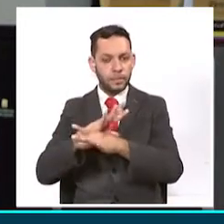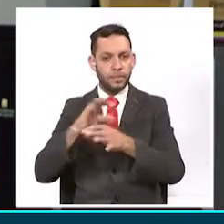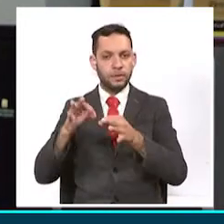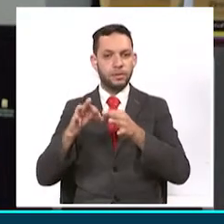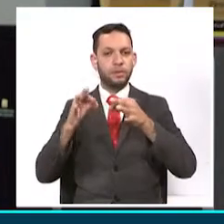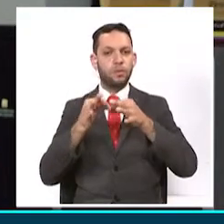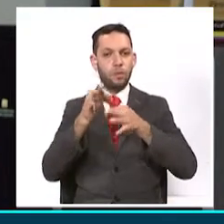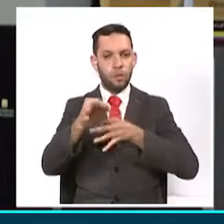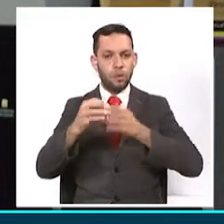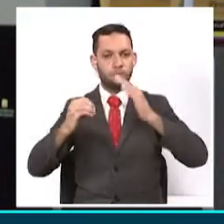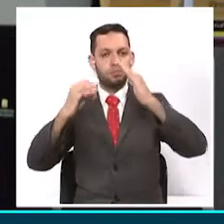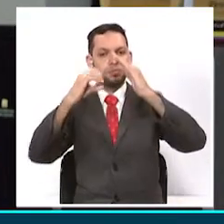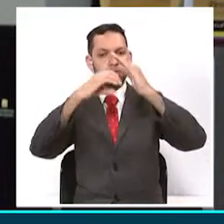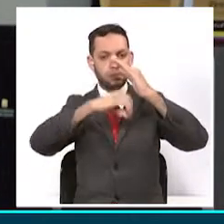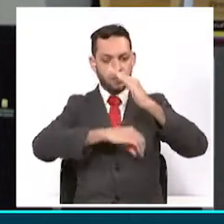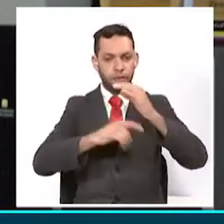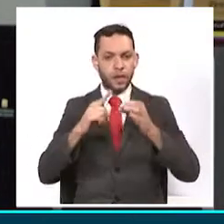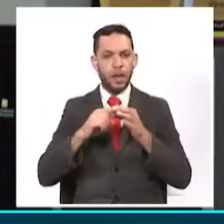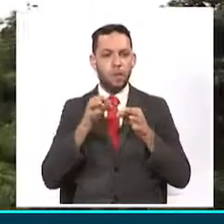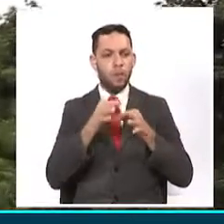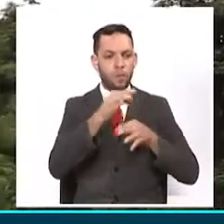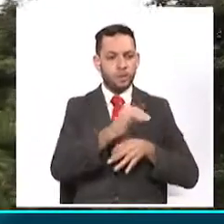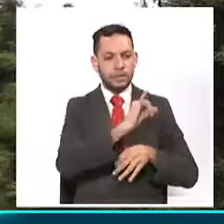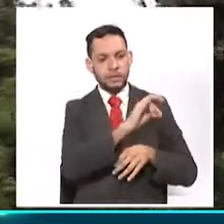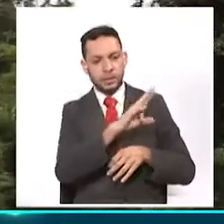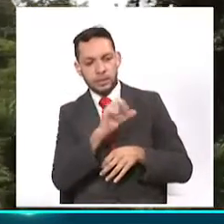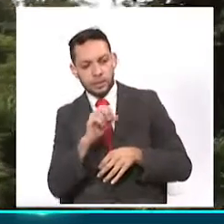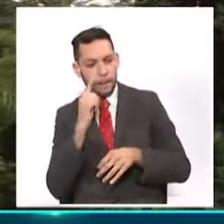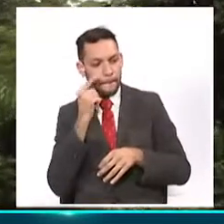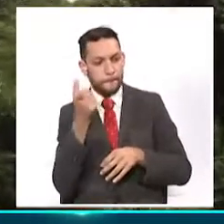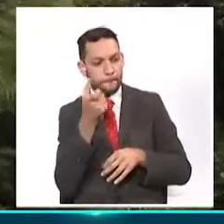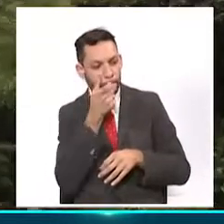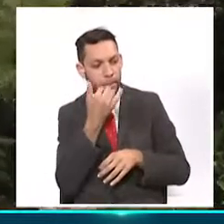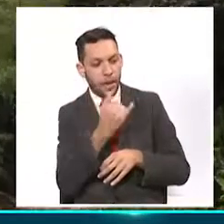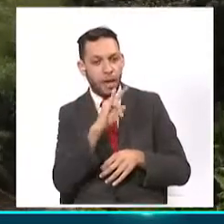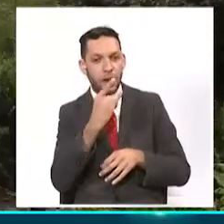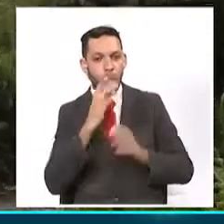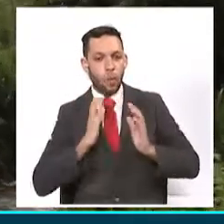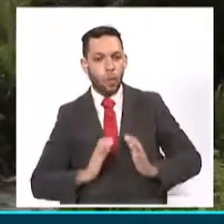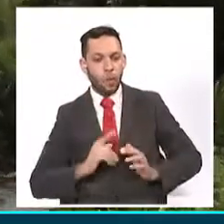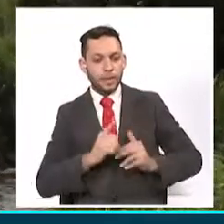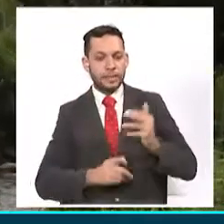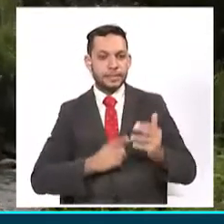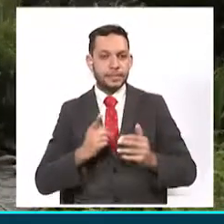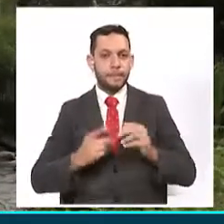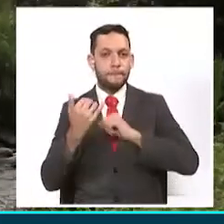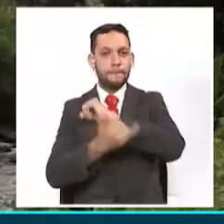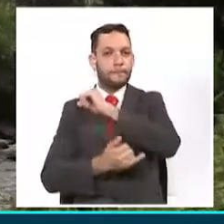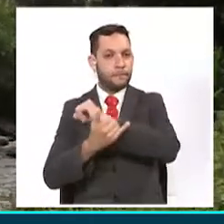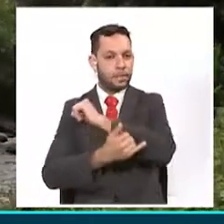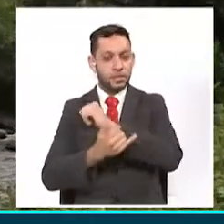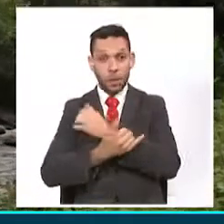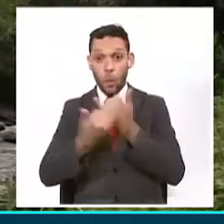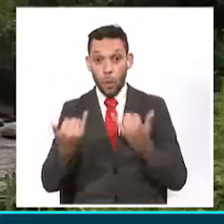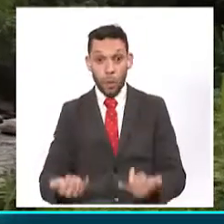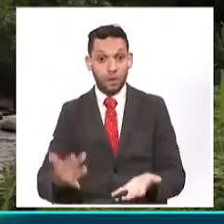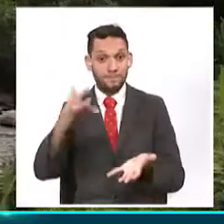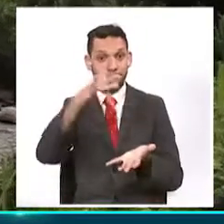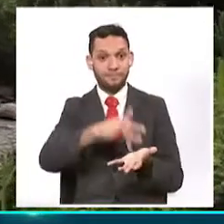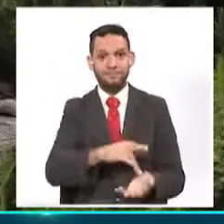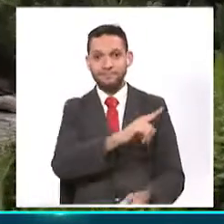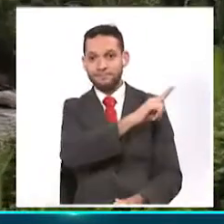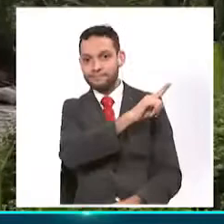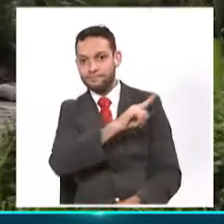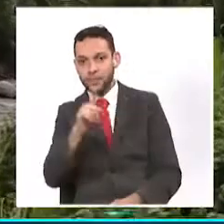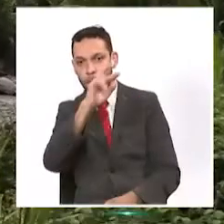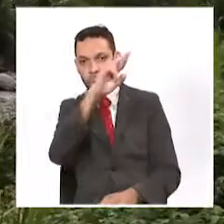que está en Irra, para ver si lo avistan. La defensa civil recomienda a las personas evitar paseos a ríos, ya que en este momento hay alertas